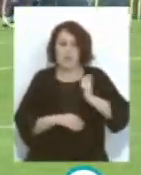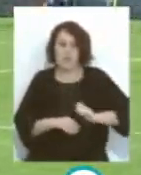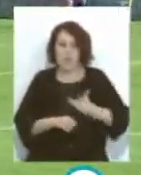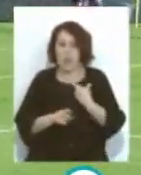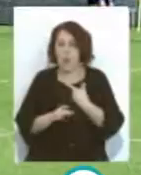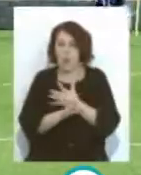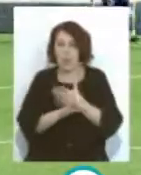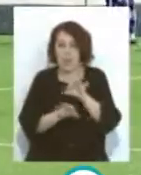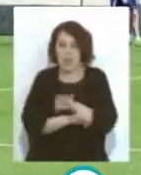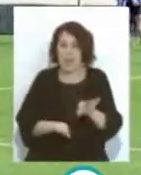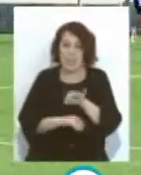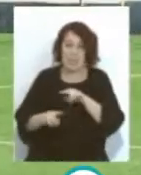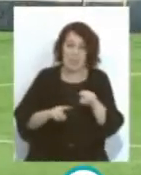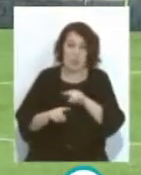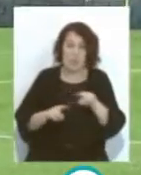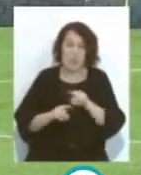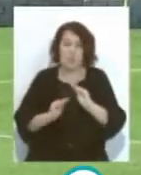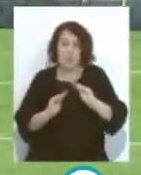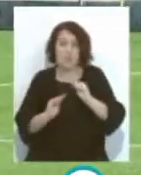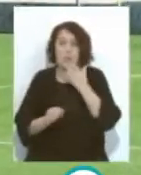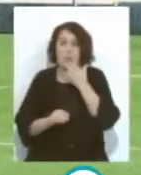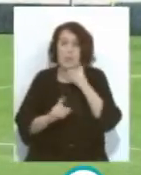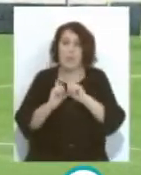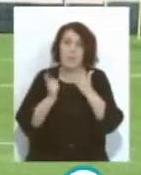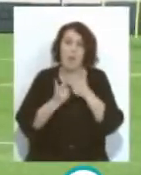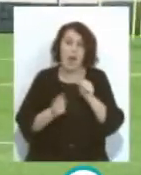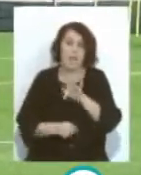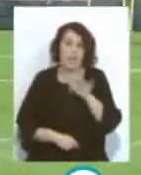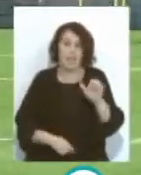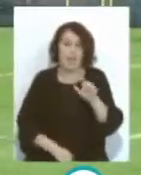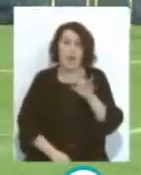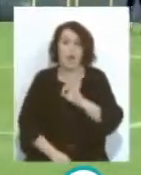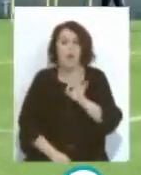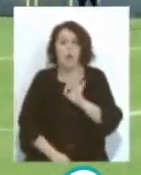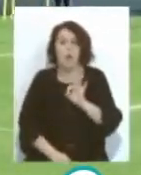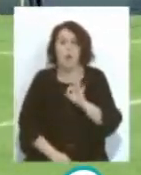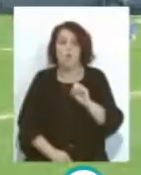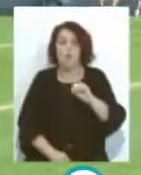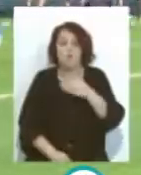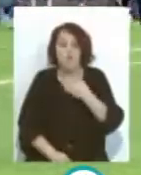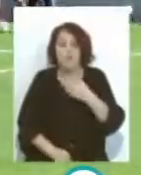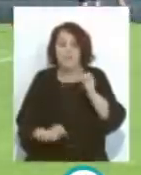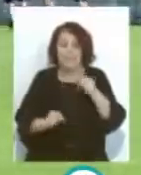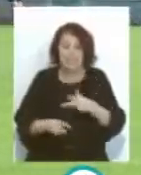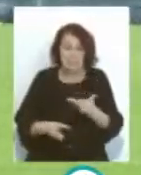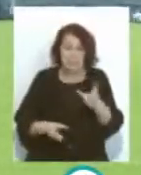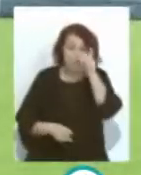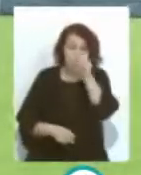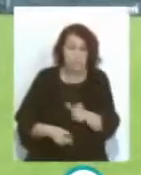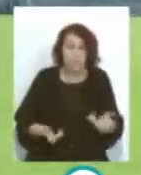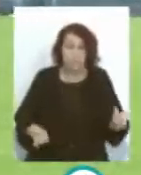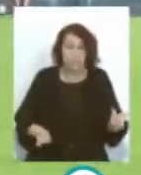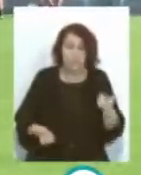cuenta Tema por ejemplo Equipo Afe O que simplemente Se haya quedado Ahora mismo Sin club La verdad Que se antoja